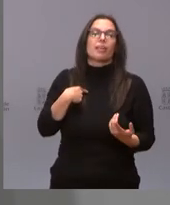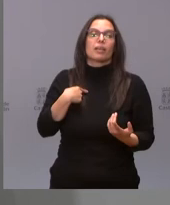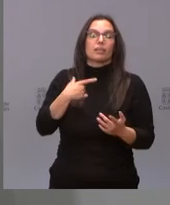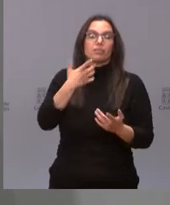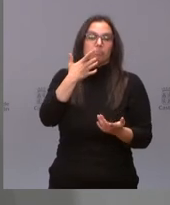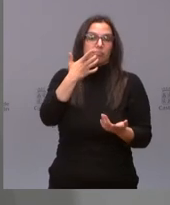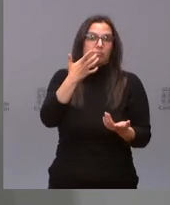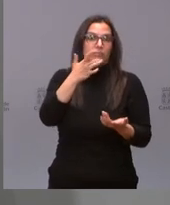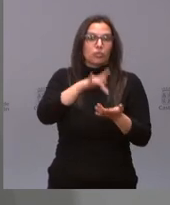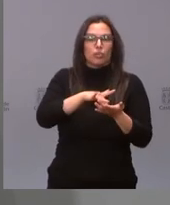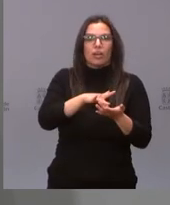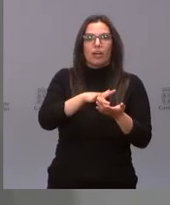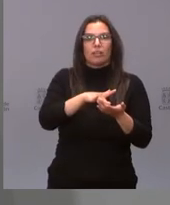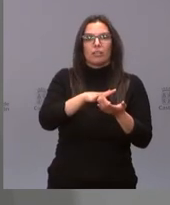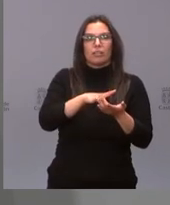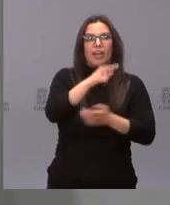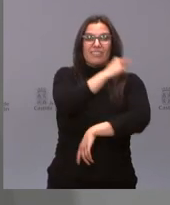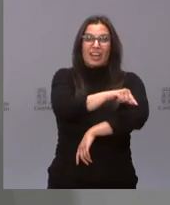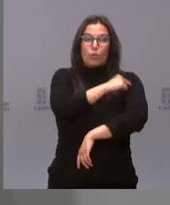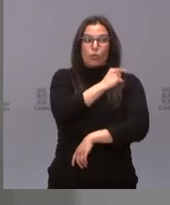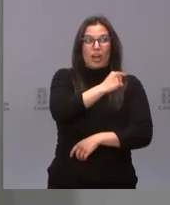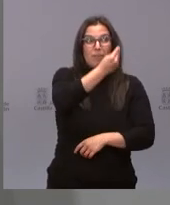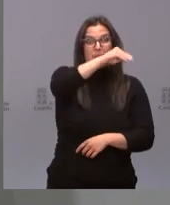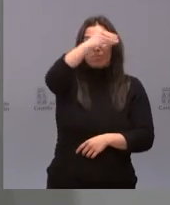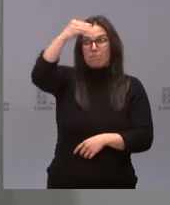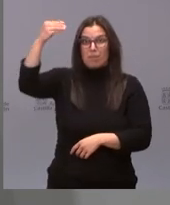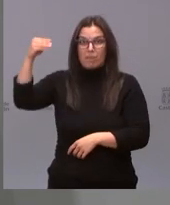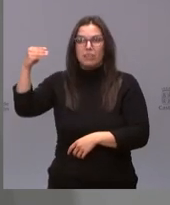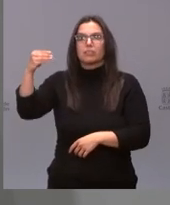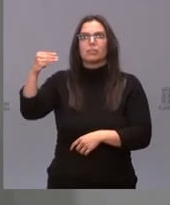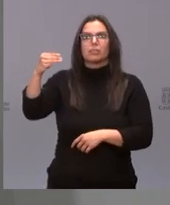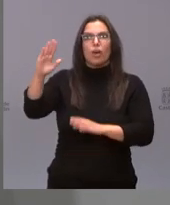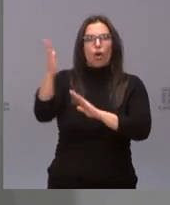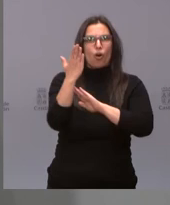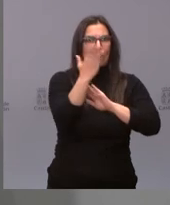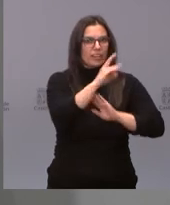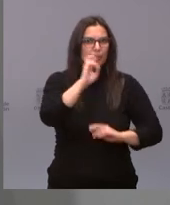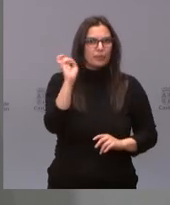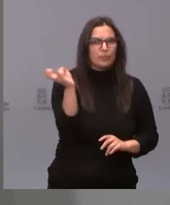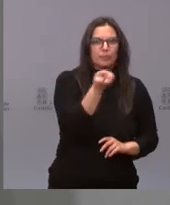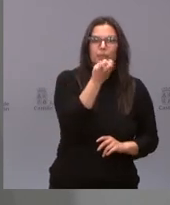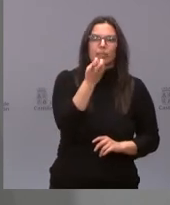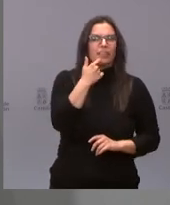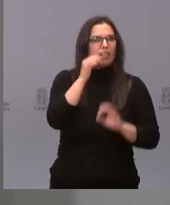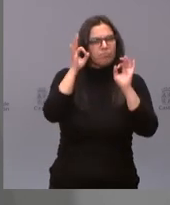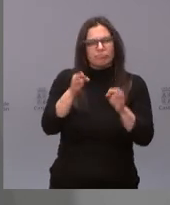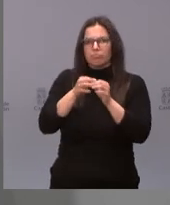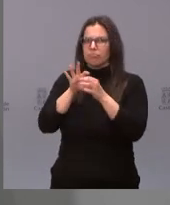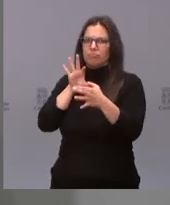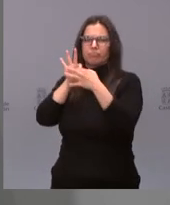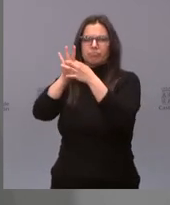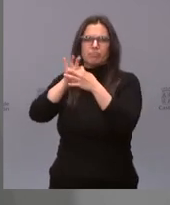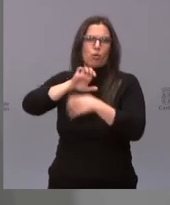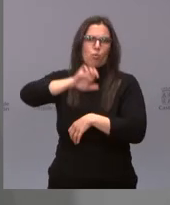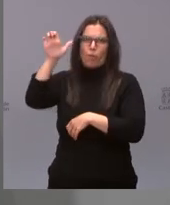múltiples ofertas de otras vacunas que nos pueden llegar a través de intermediarios, que sigamos la estrategia de Europa y la estrategia de Europa es la que